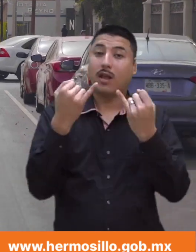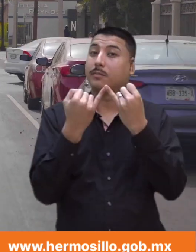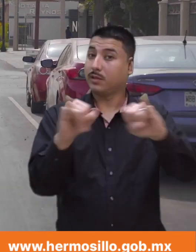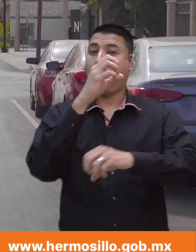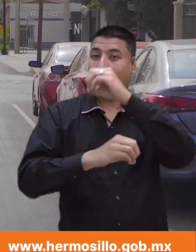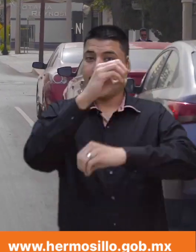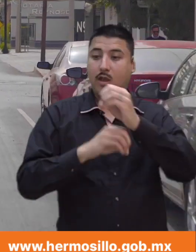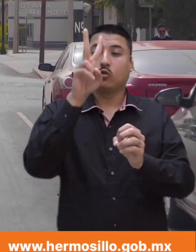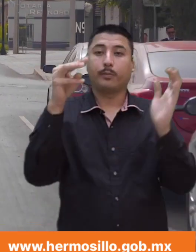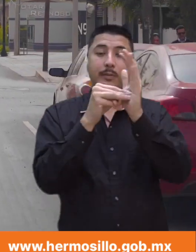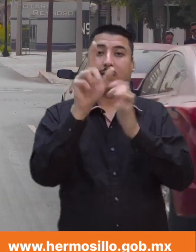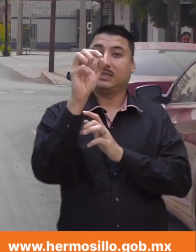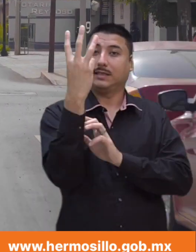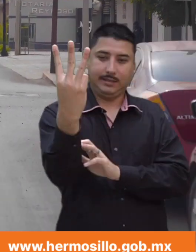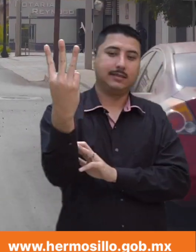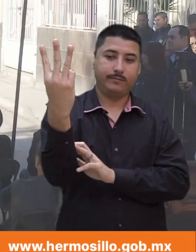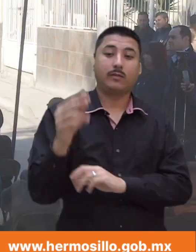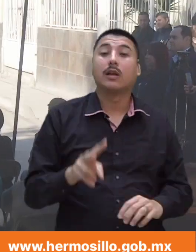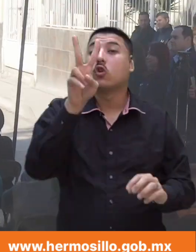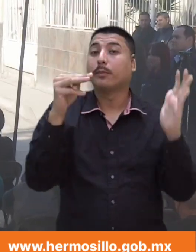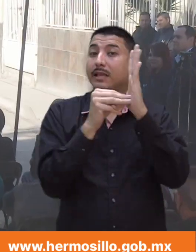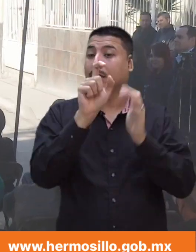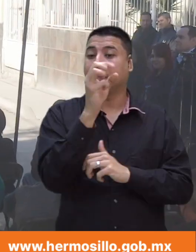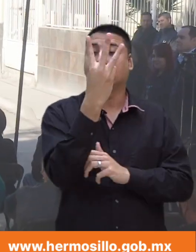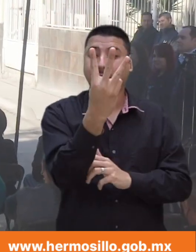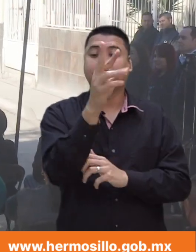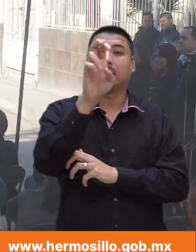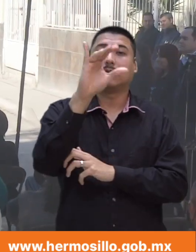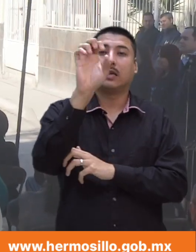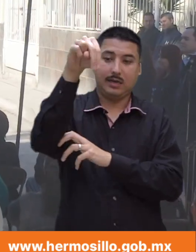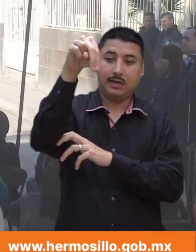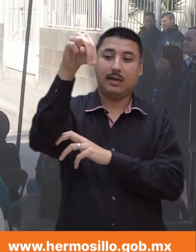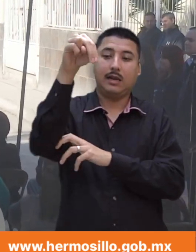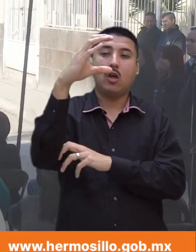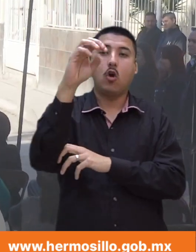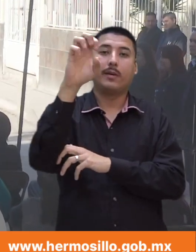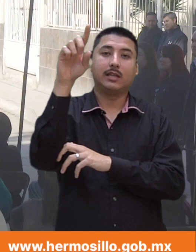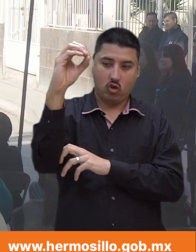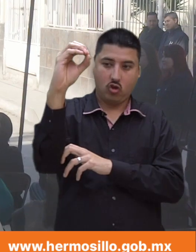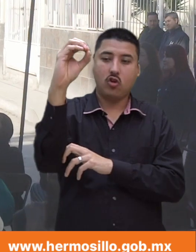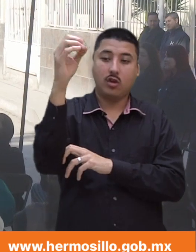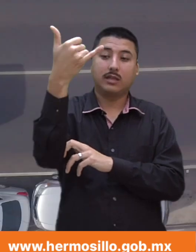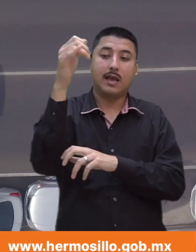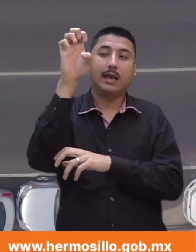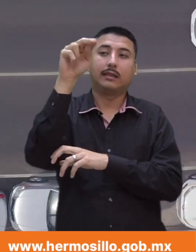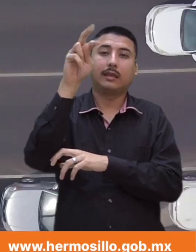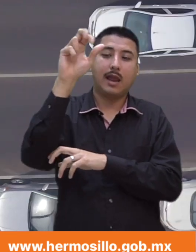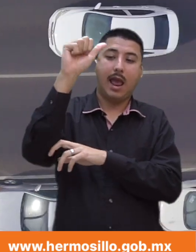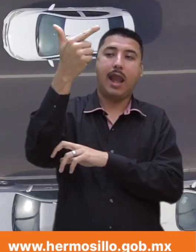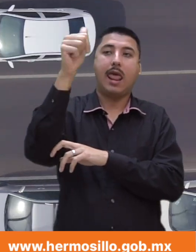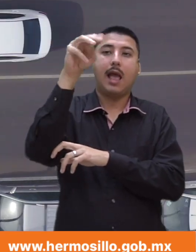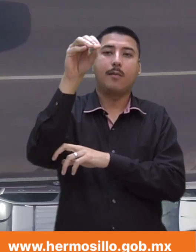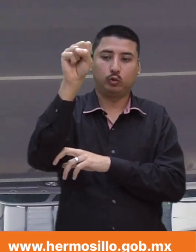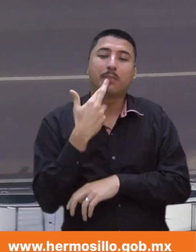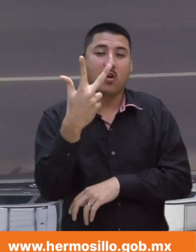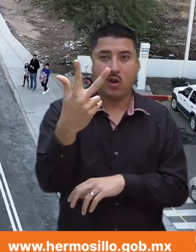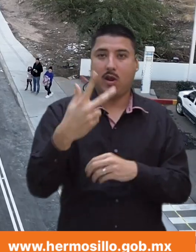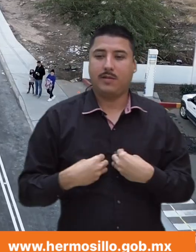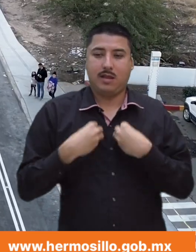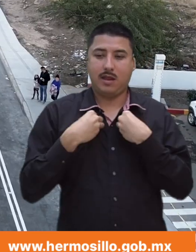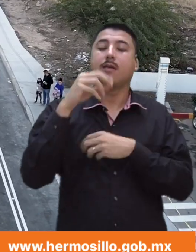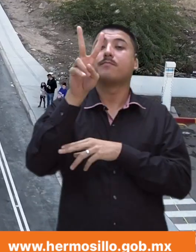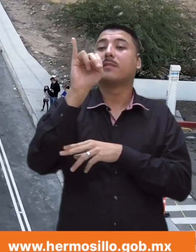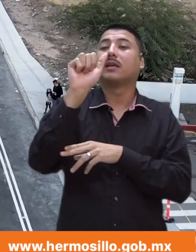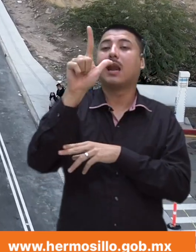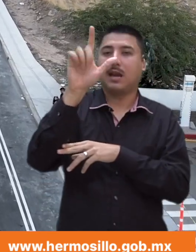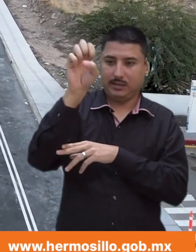El 2023 recién comenzó y ya entregamos mejoras viales que hacen más fácil y segura la circulación por la ciudad. Por